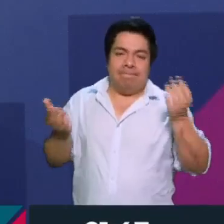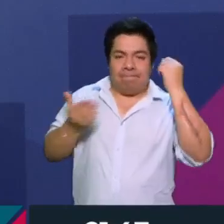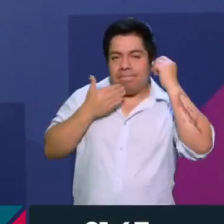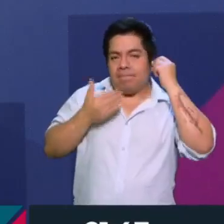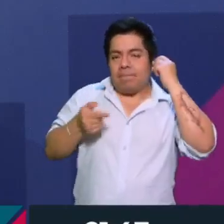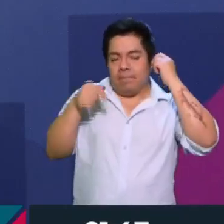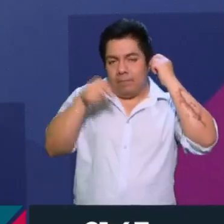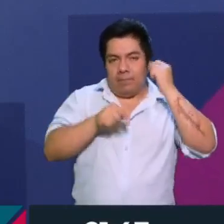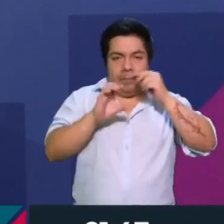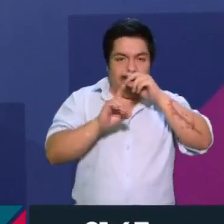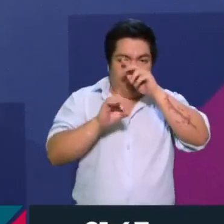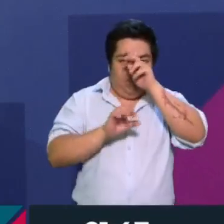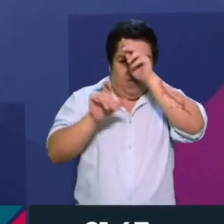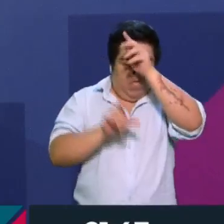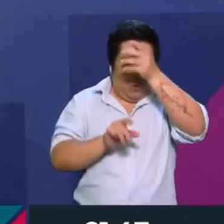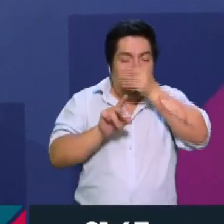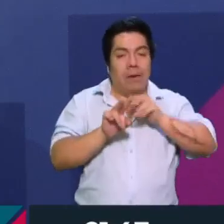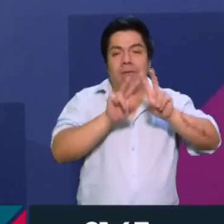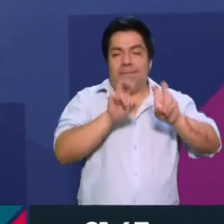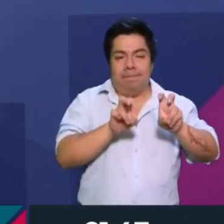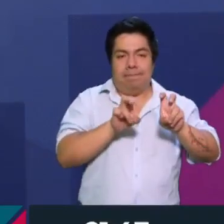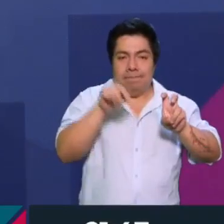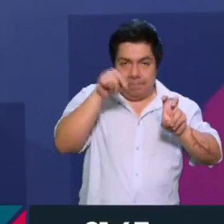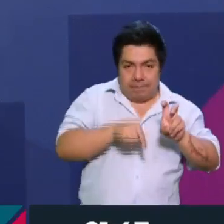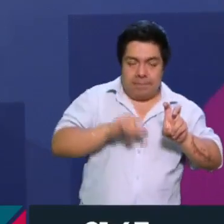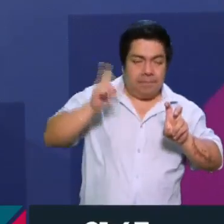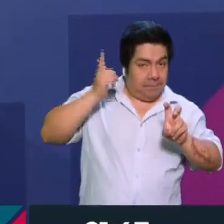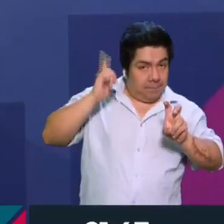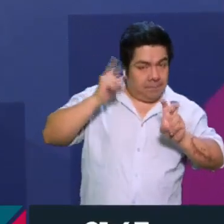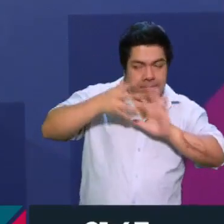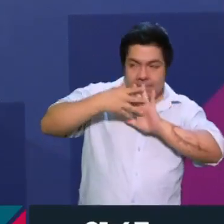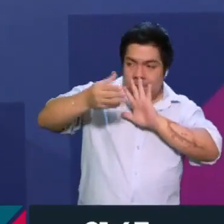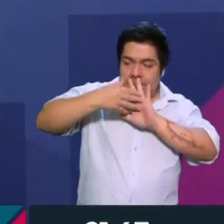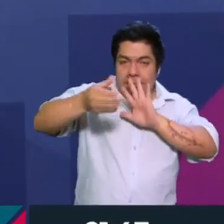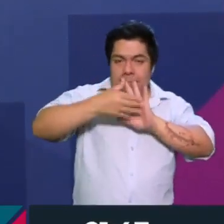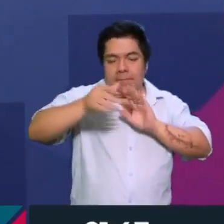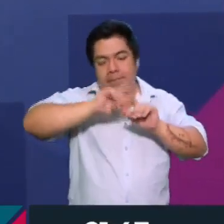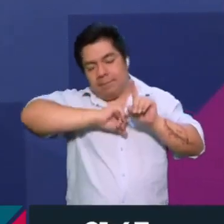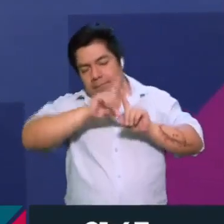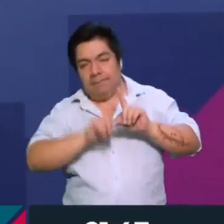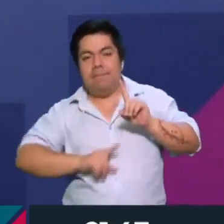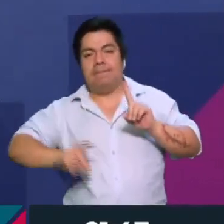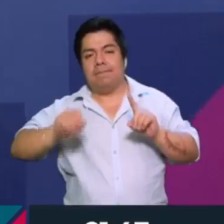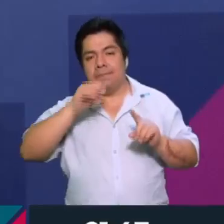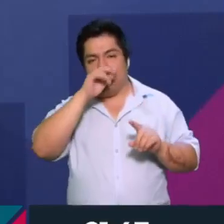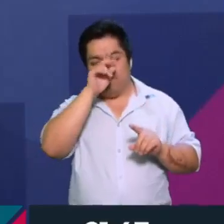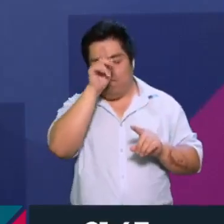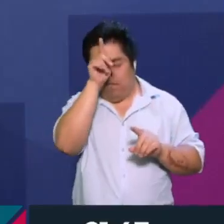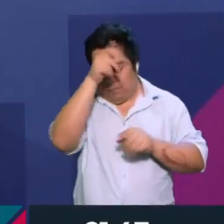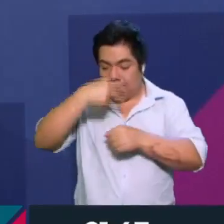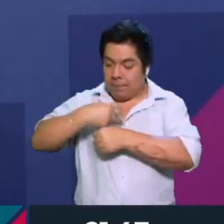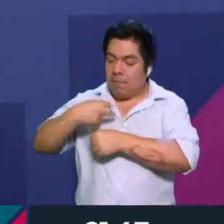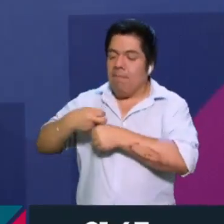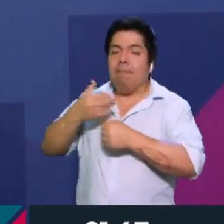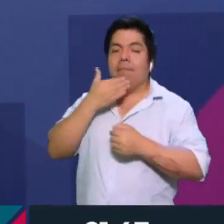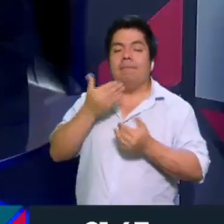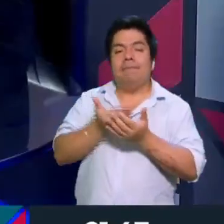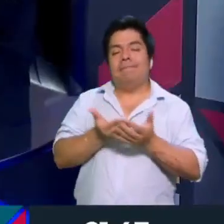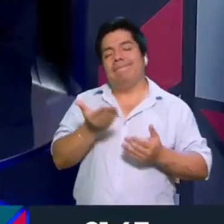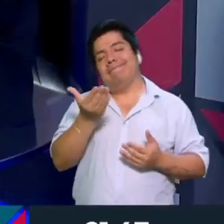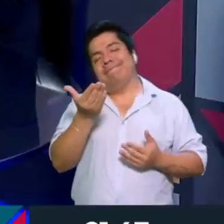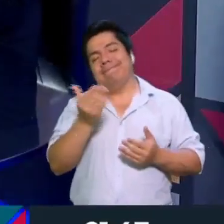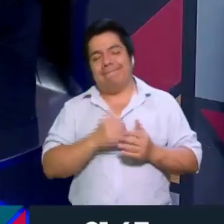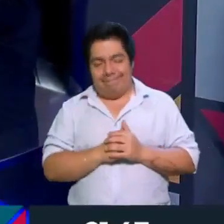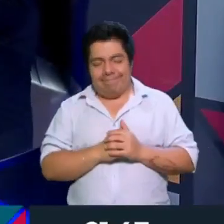Empezamos aquí en la Ciudad de México a hablar el tema y pues esperemos que prospere y siga en todo el país. Y agradecer este espacio a tu auditorio y a ti. Los